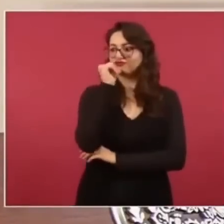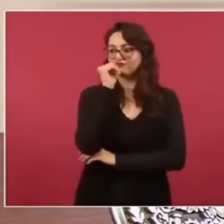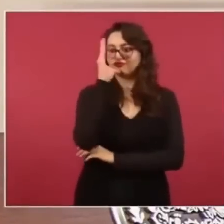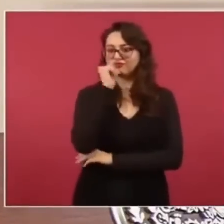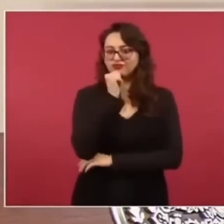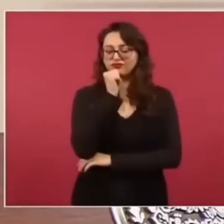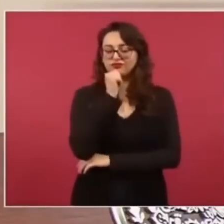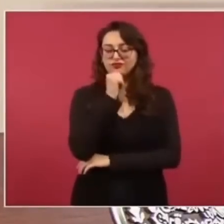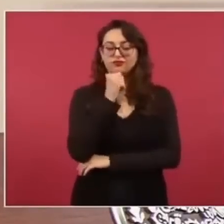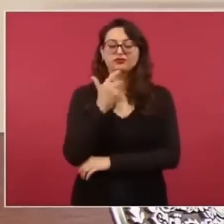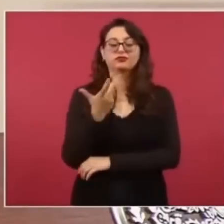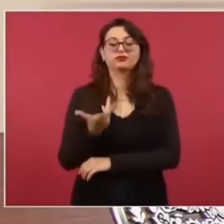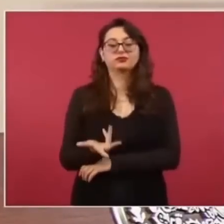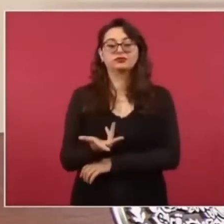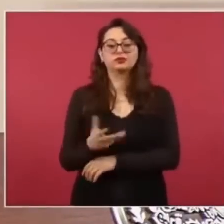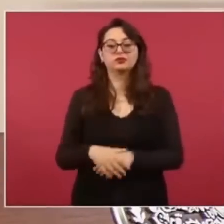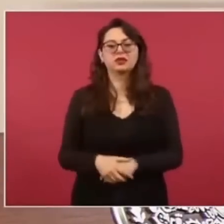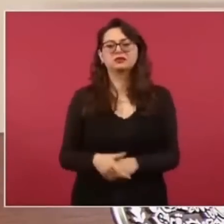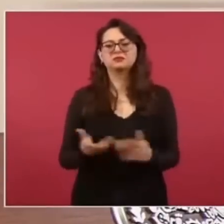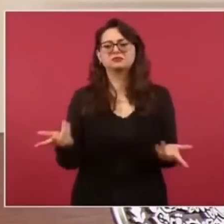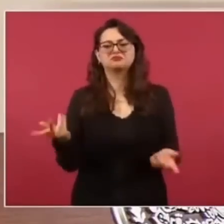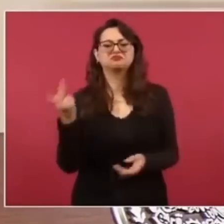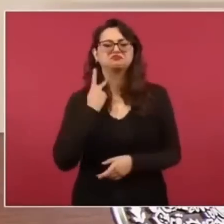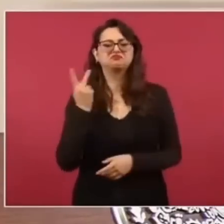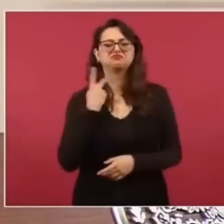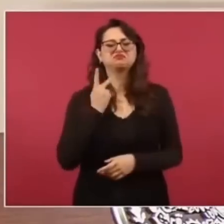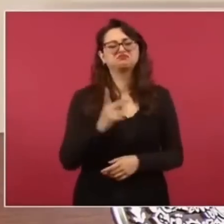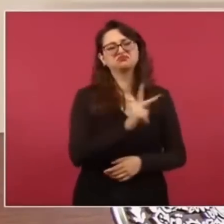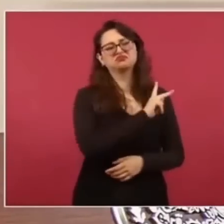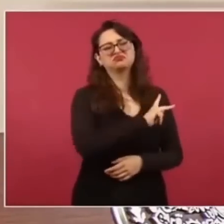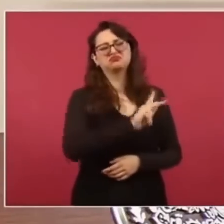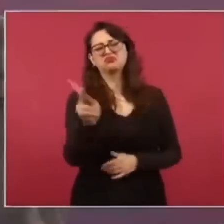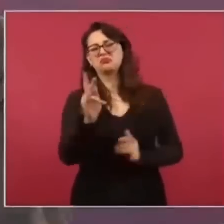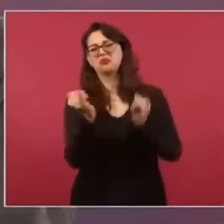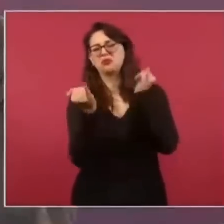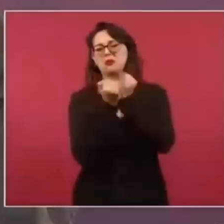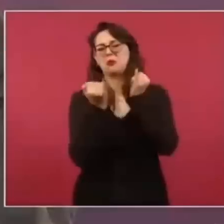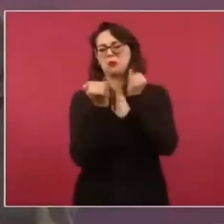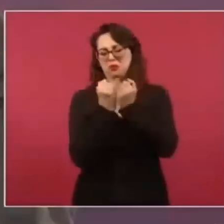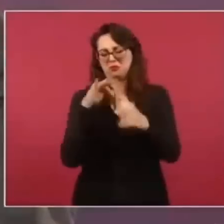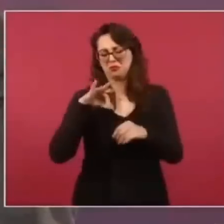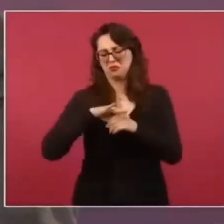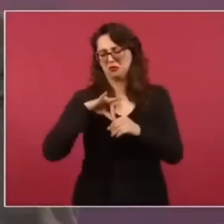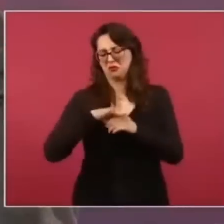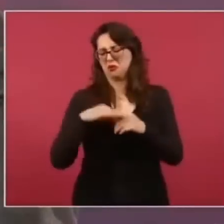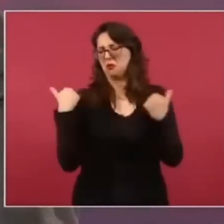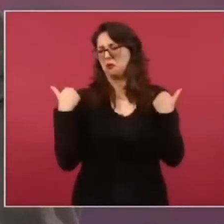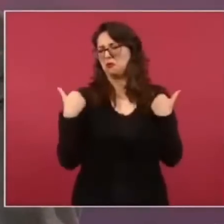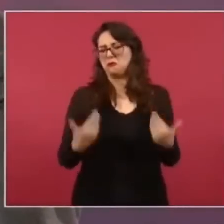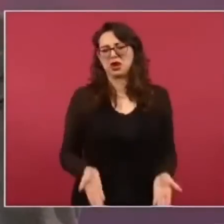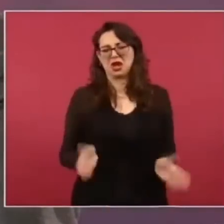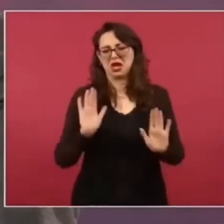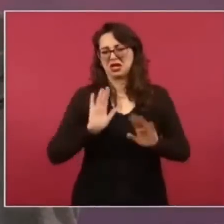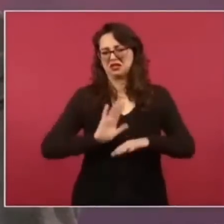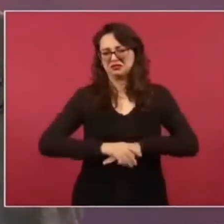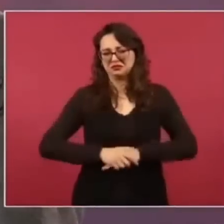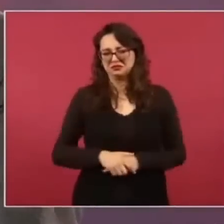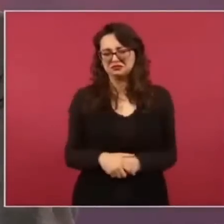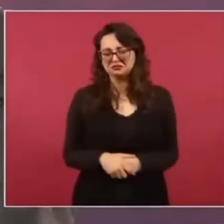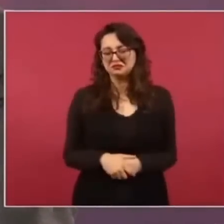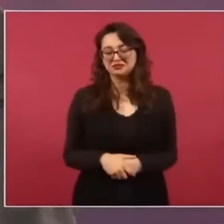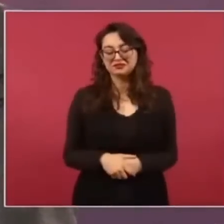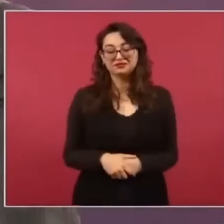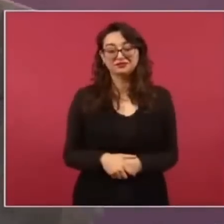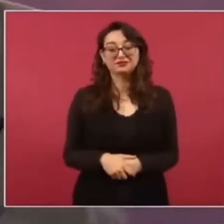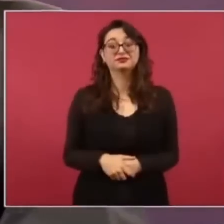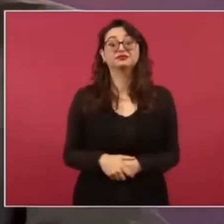Era muy fácil decir, todos son iguales. Y ese era un dicho utilizado